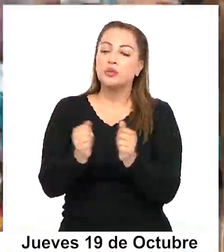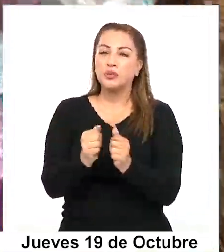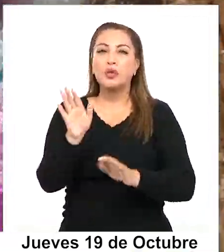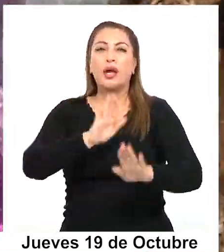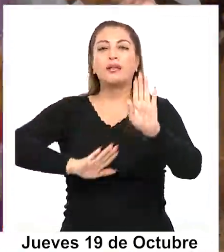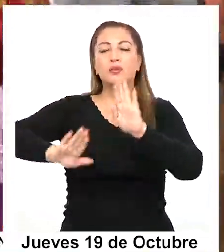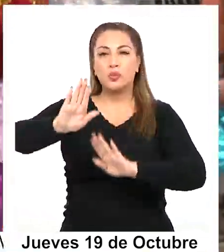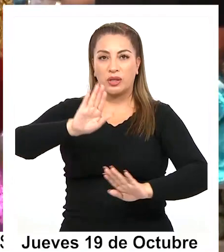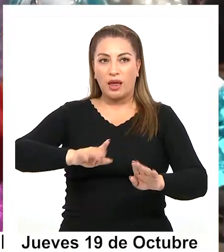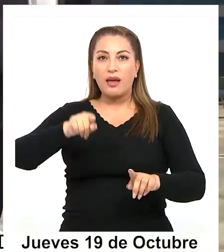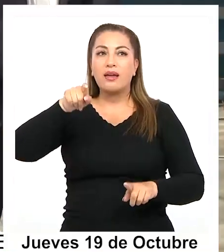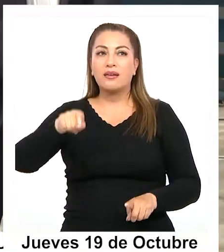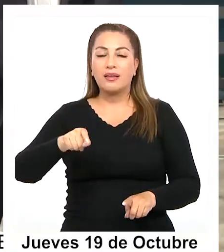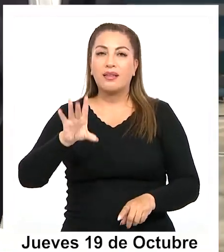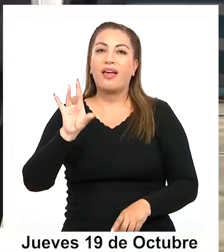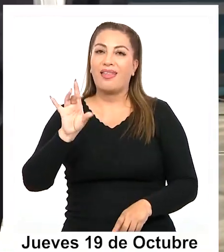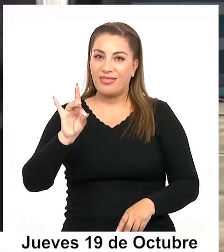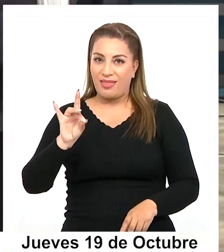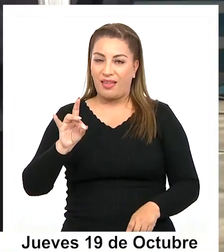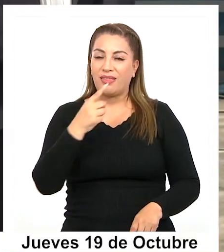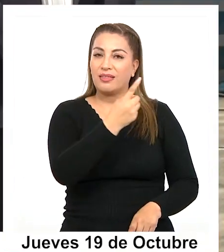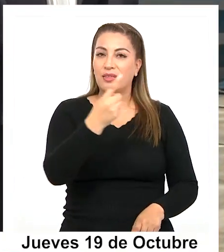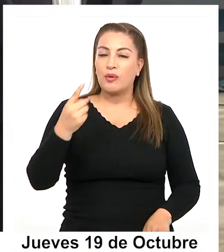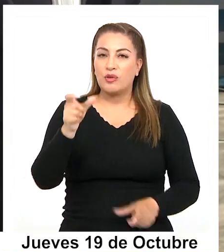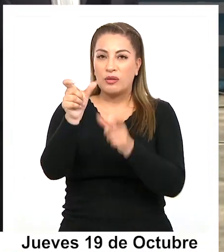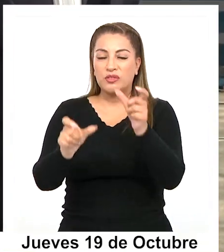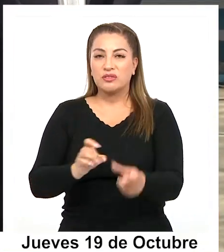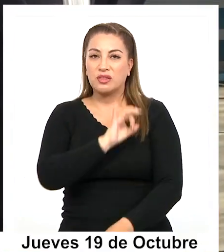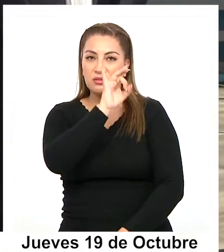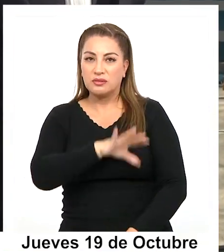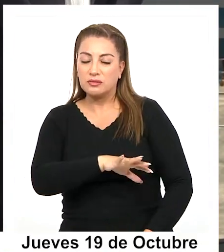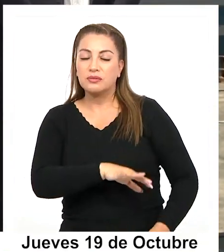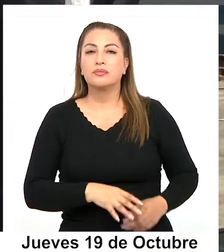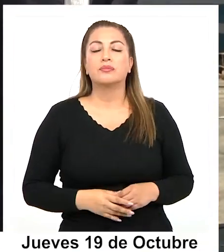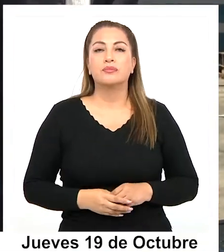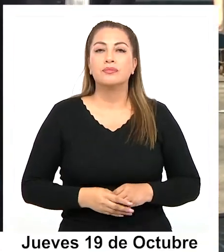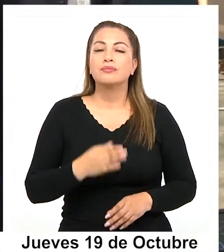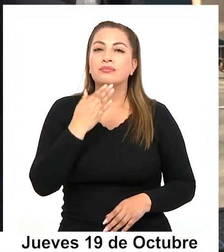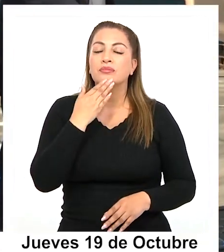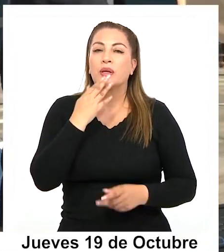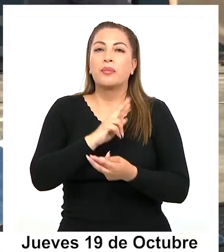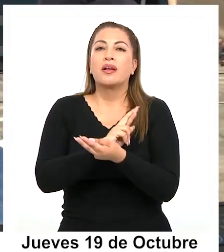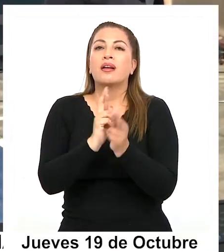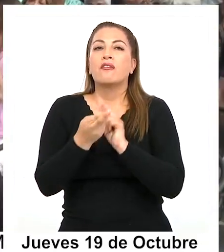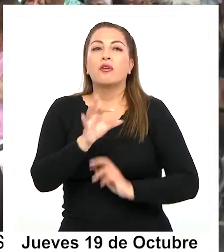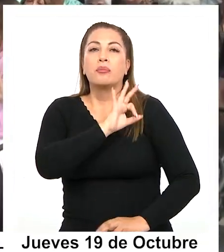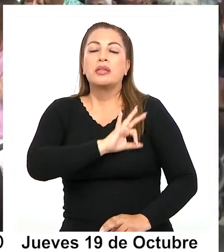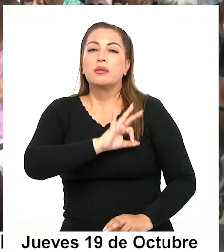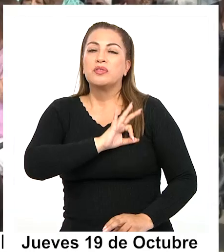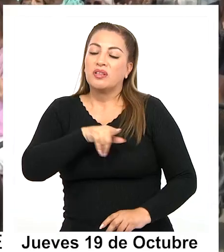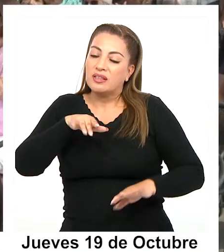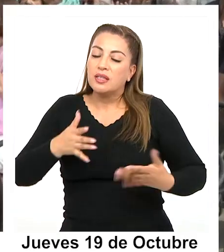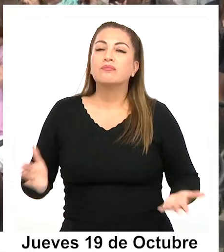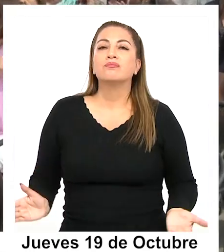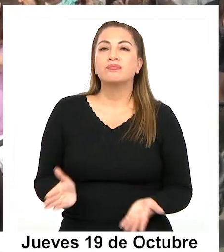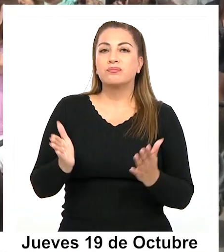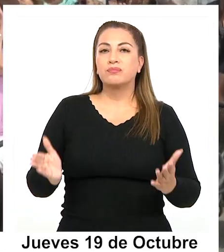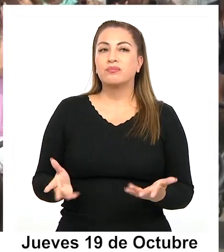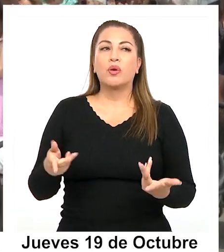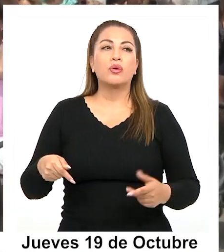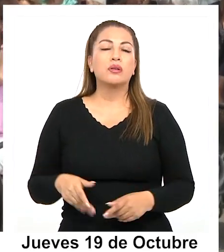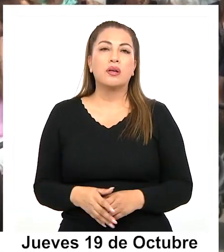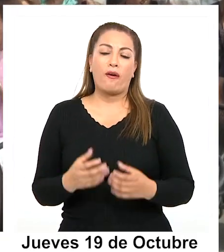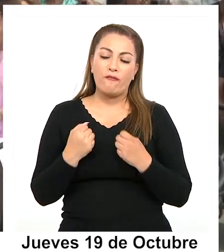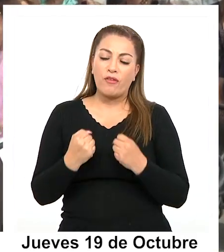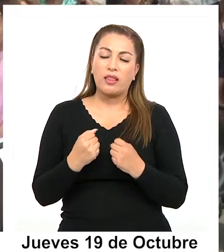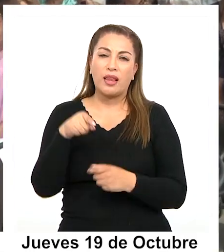protección en esta etapa de la vida de los chilenos. También está la reforma de pensiones que se está impulsando hoy en día de manera muy